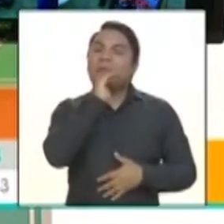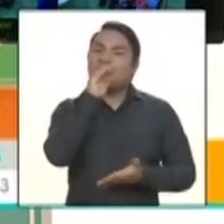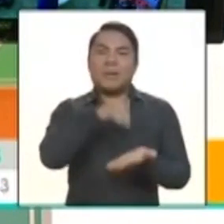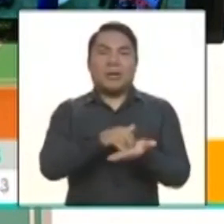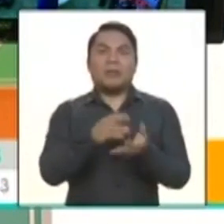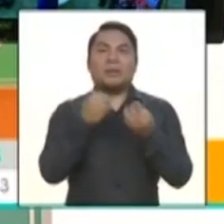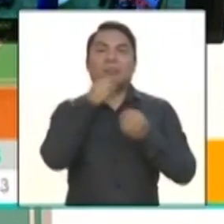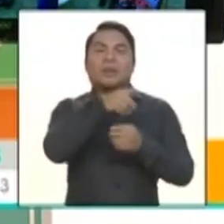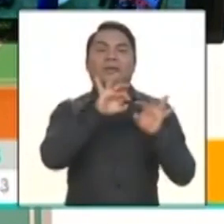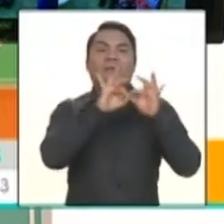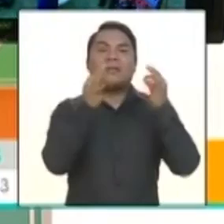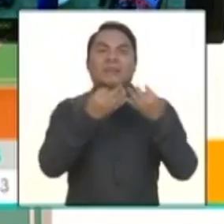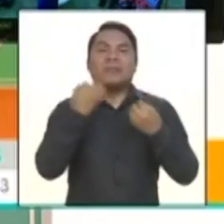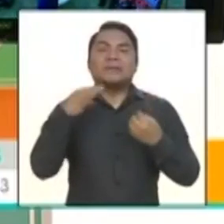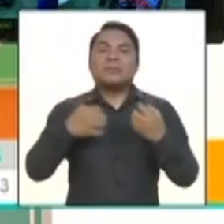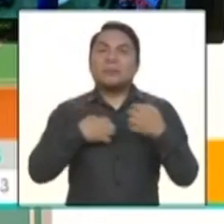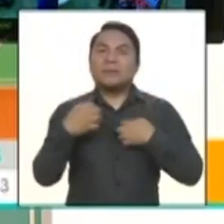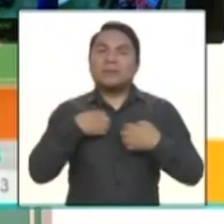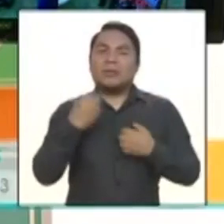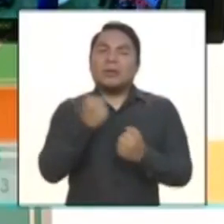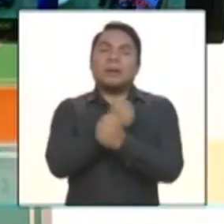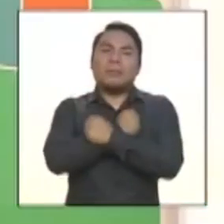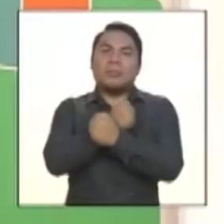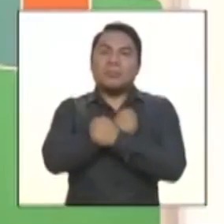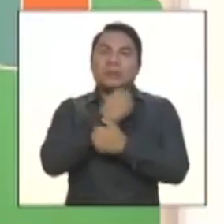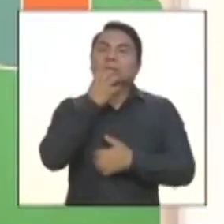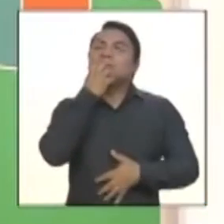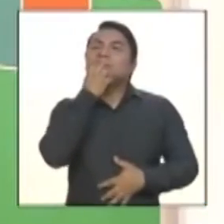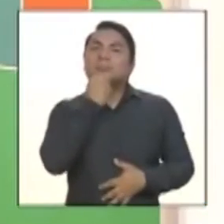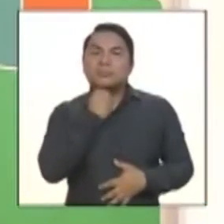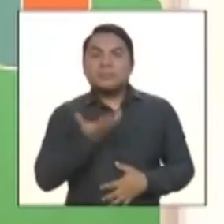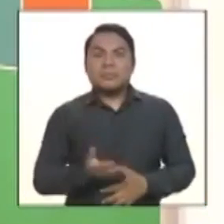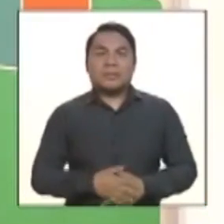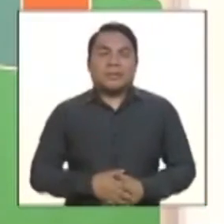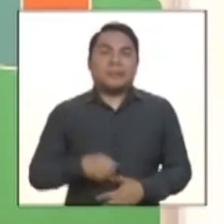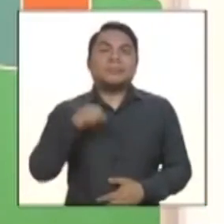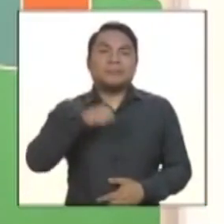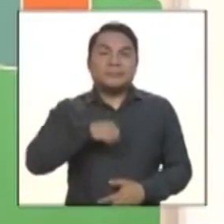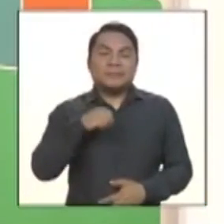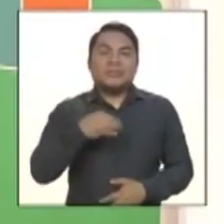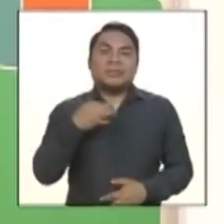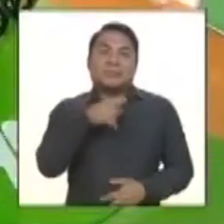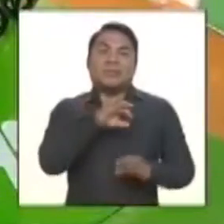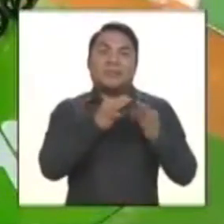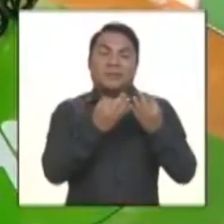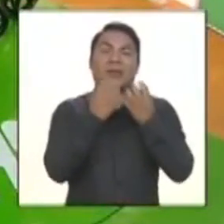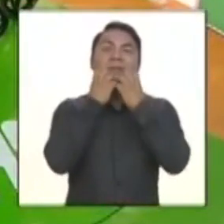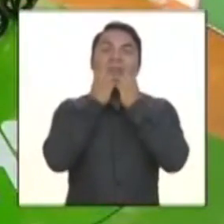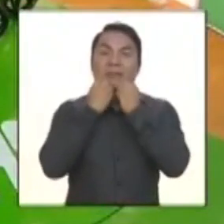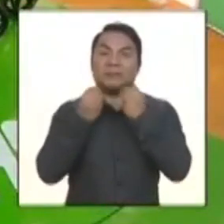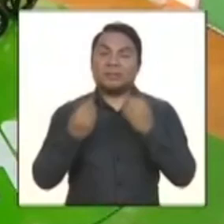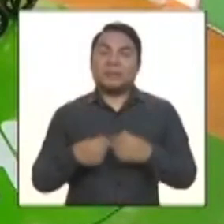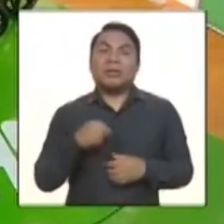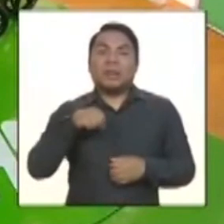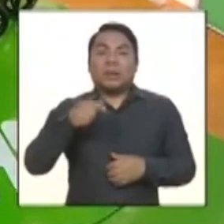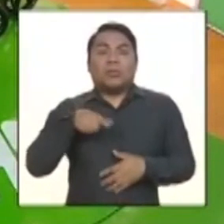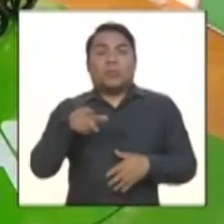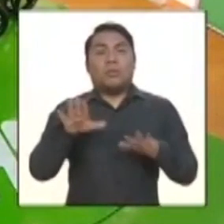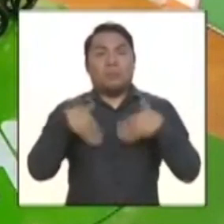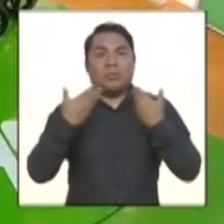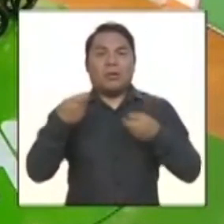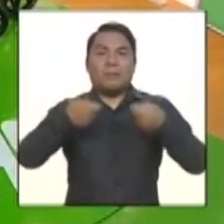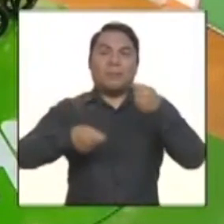familia siempre va a reclamar el cariño del que se fue. Y uno también va a necesitarlo, supongo, estando fuera, ¿no? Exactamente. Porque puedes tener, de repente, el